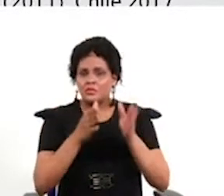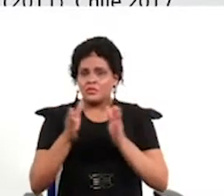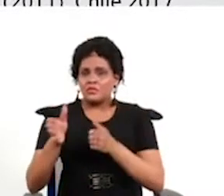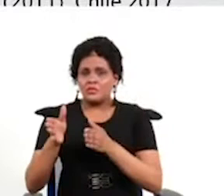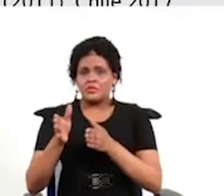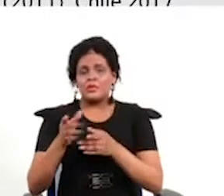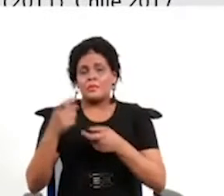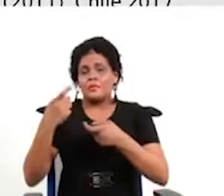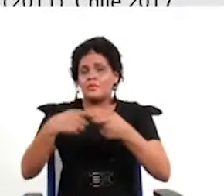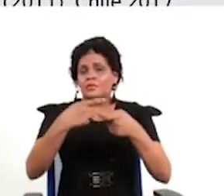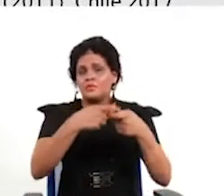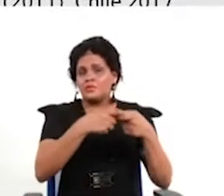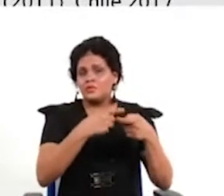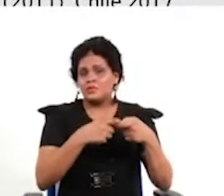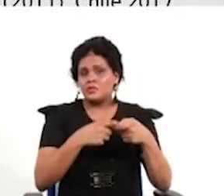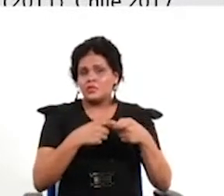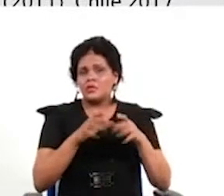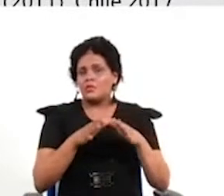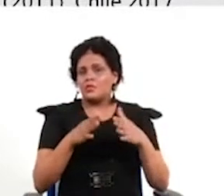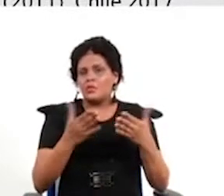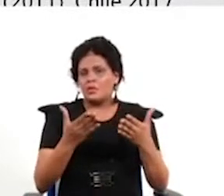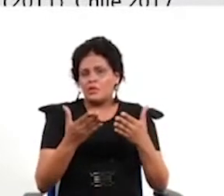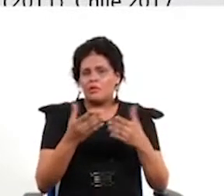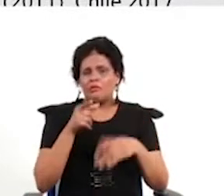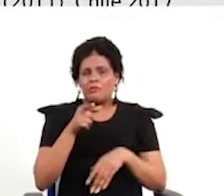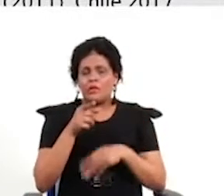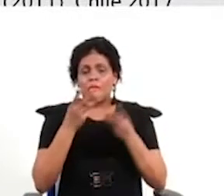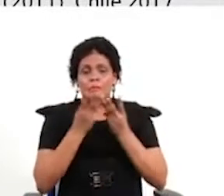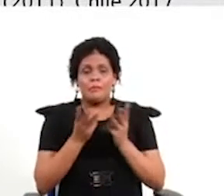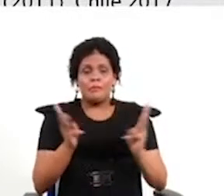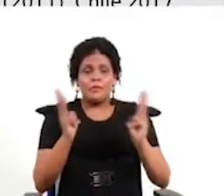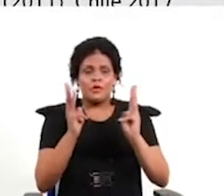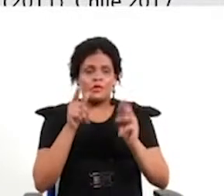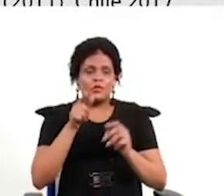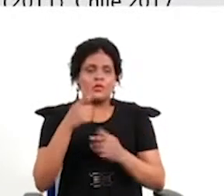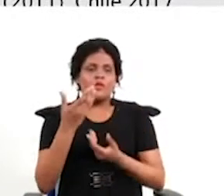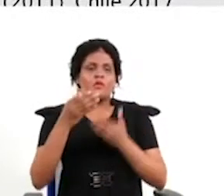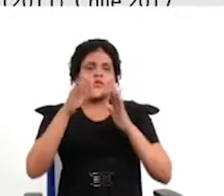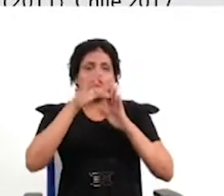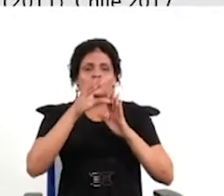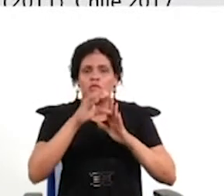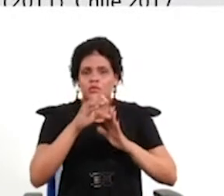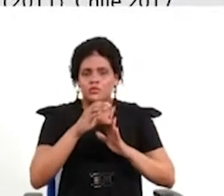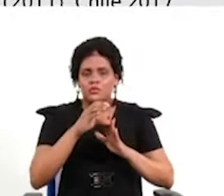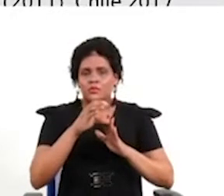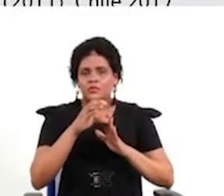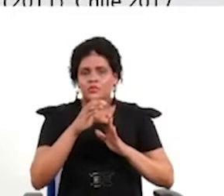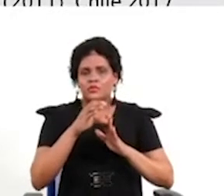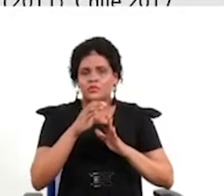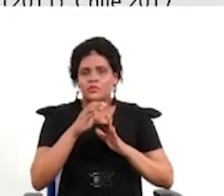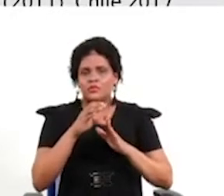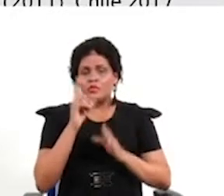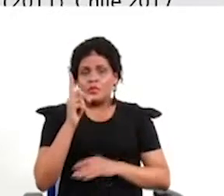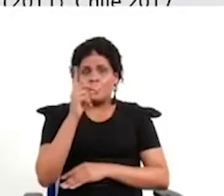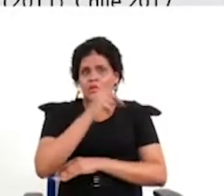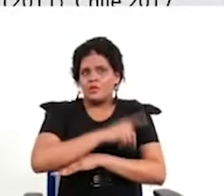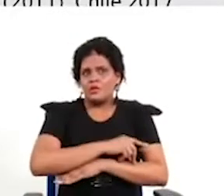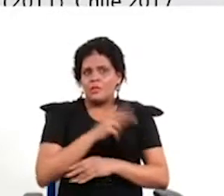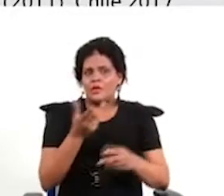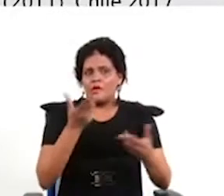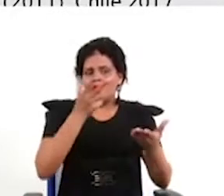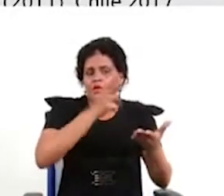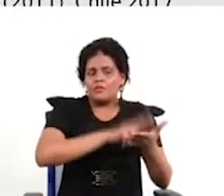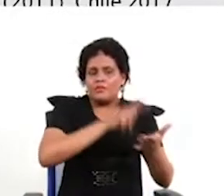participación y también con el método de procesamiento de contenidos. No quiere decir, como decía, que se vayan a aprobar,